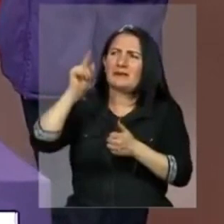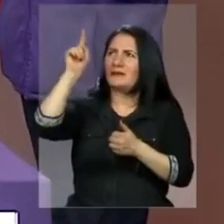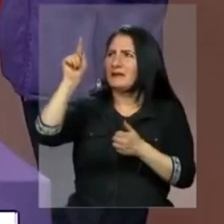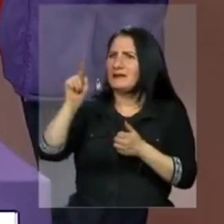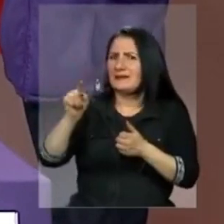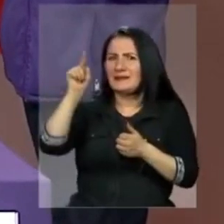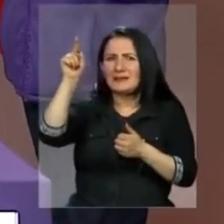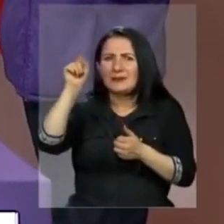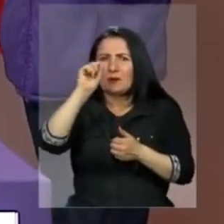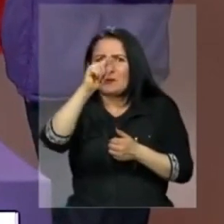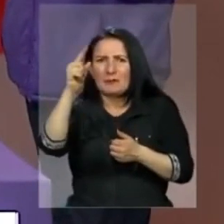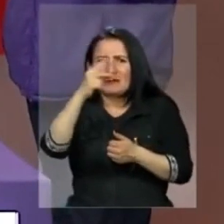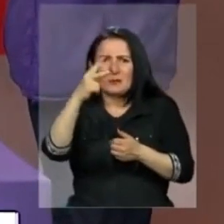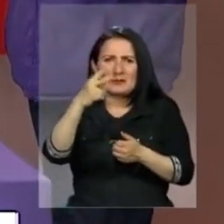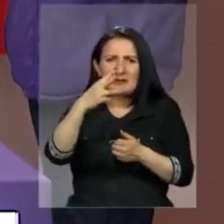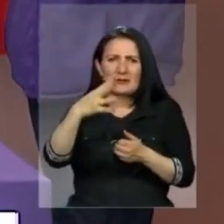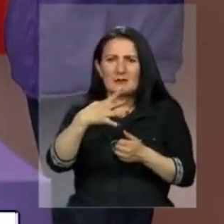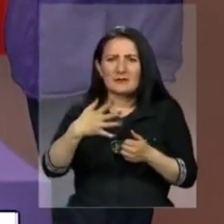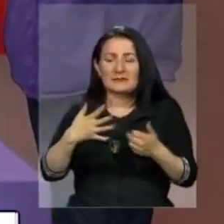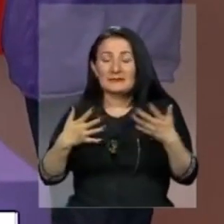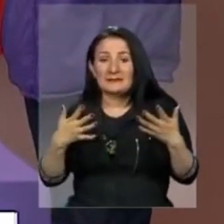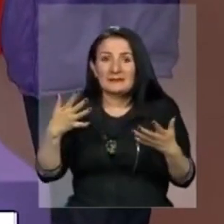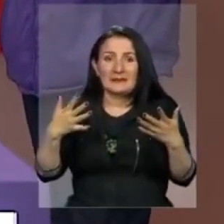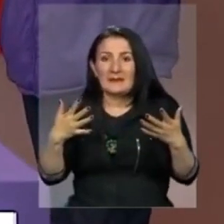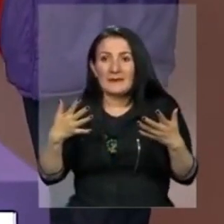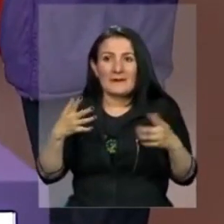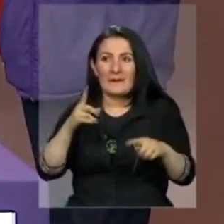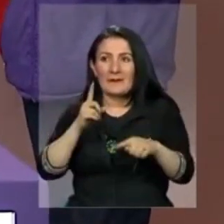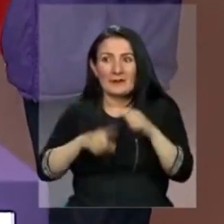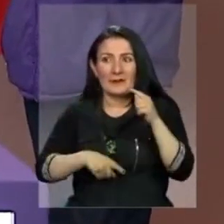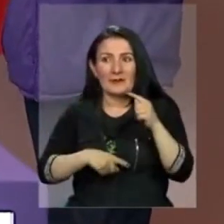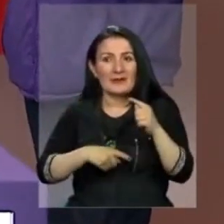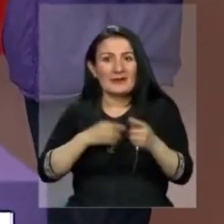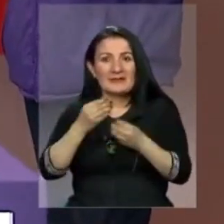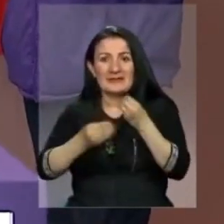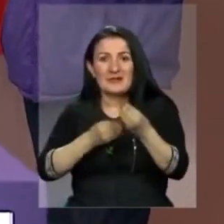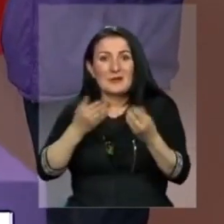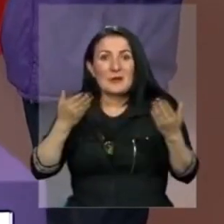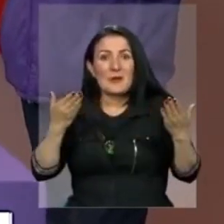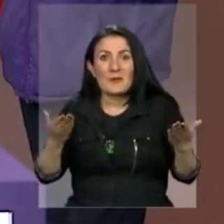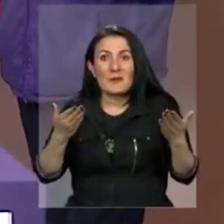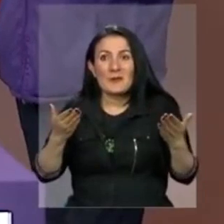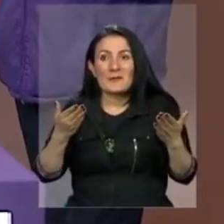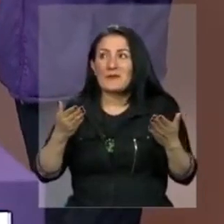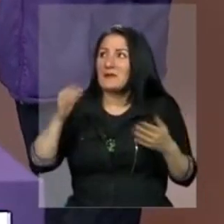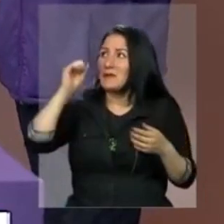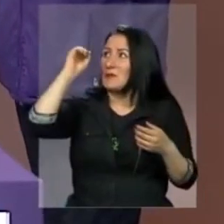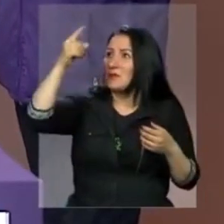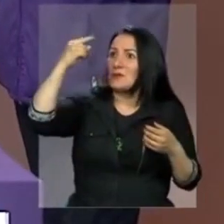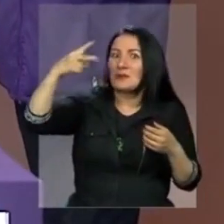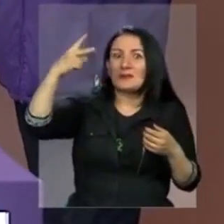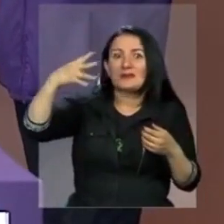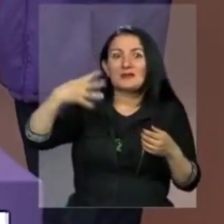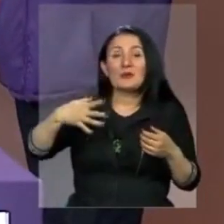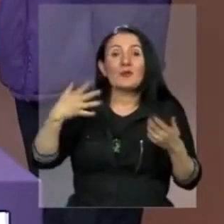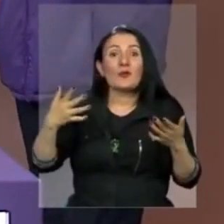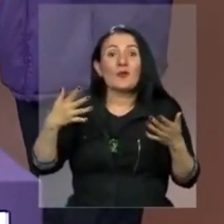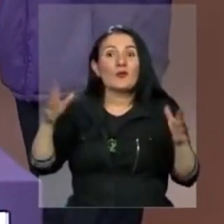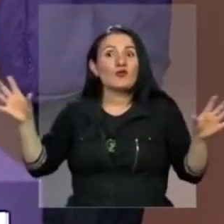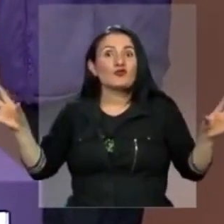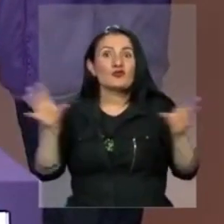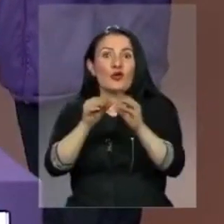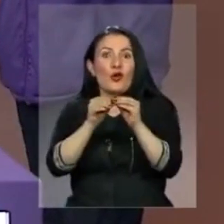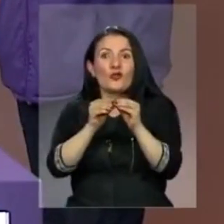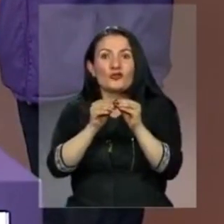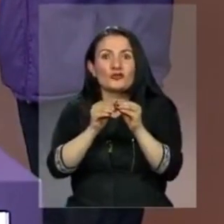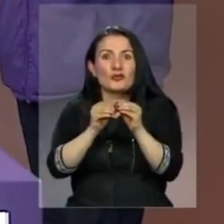me pide que yo jerarquice, pues yo no puedo dar ese paso, porque yo no puedo hacer una jerarquización de esto sin tener todos los